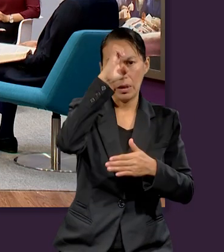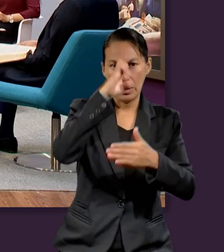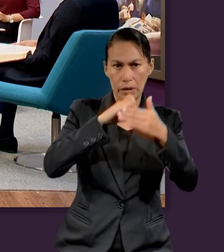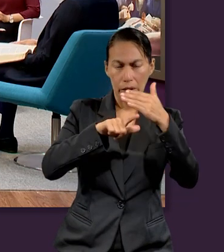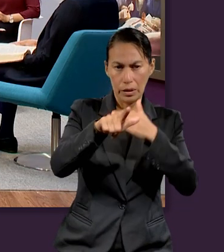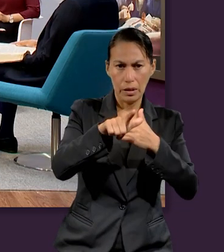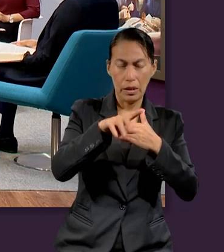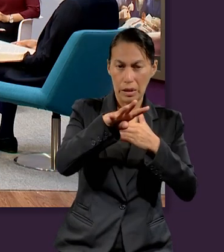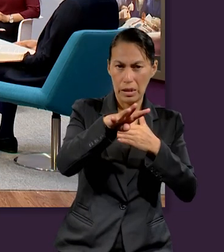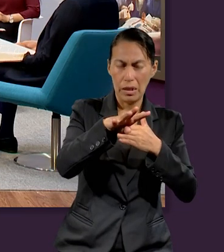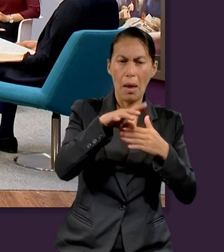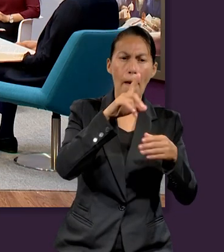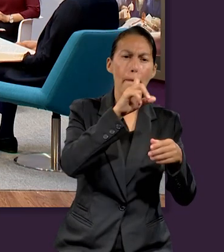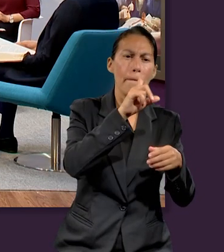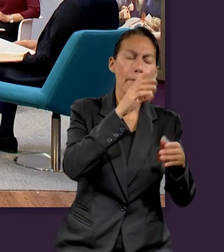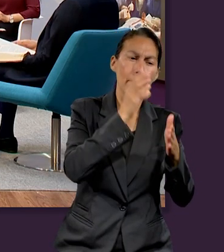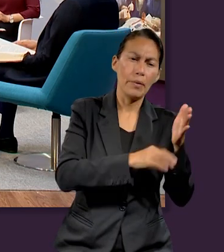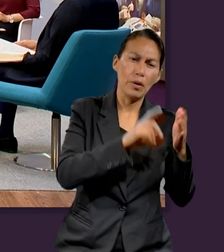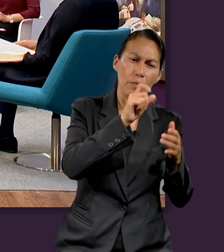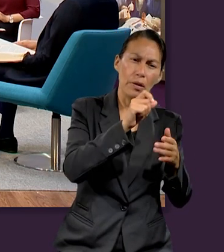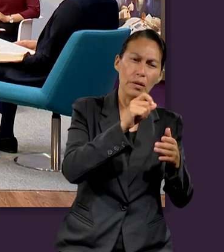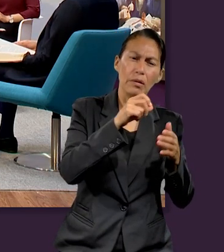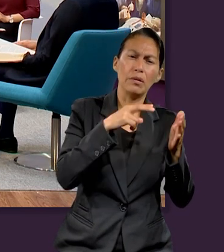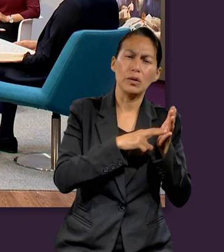el versículo 12 que dice,